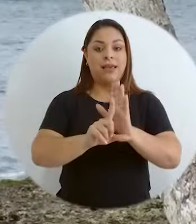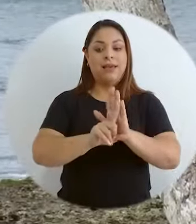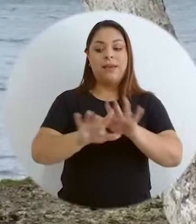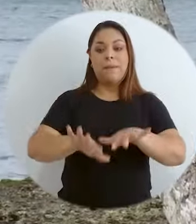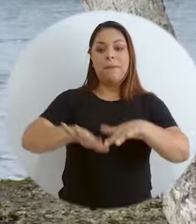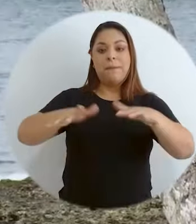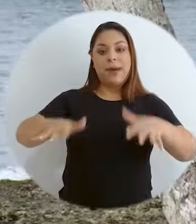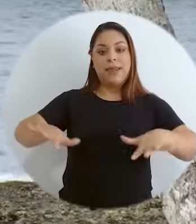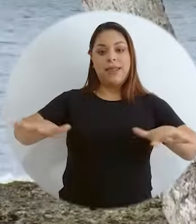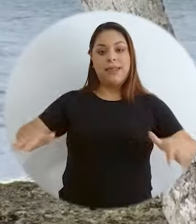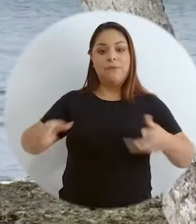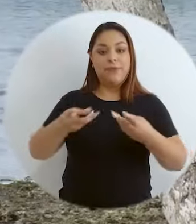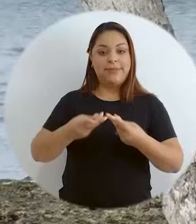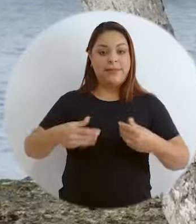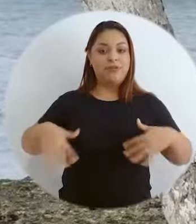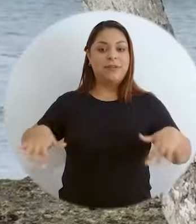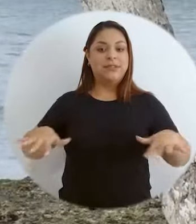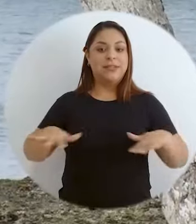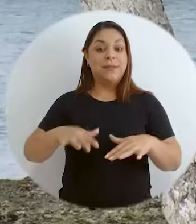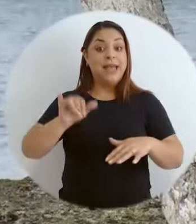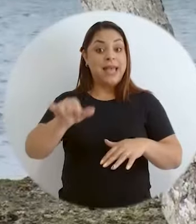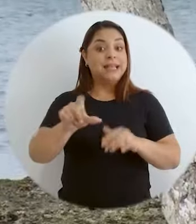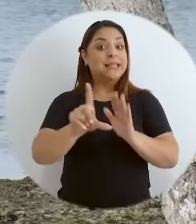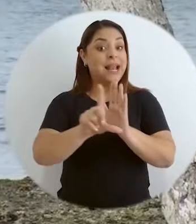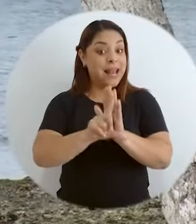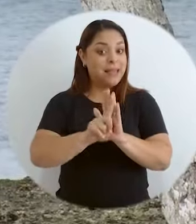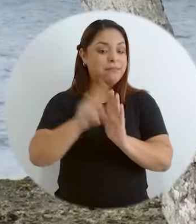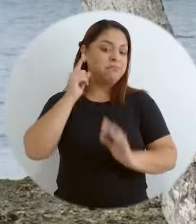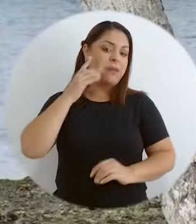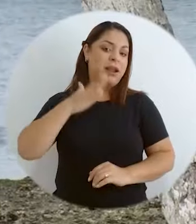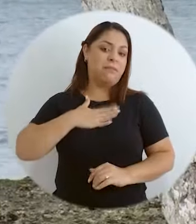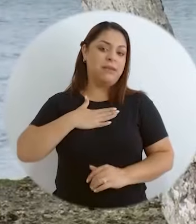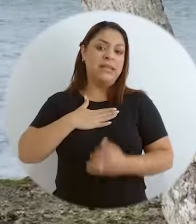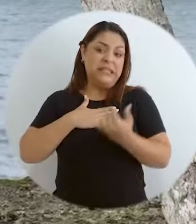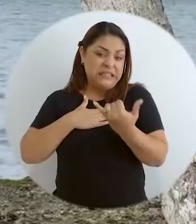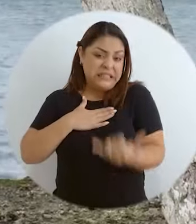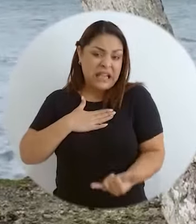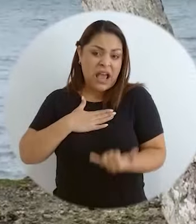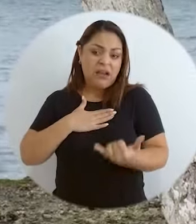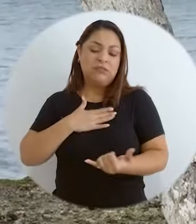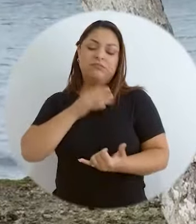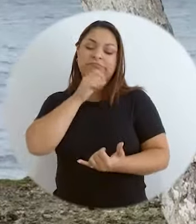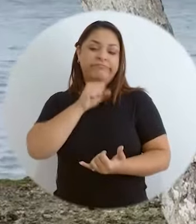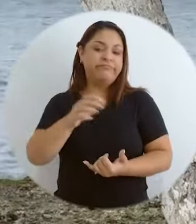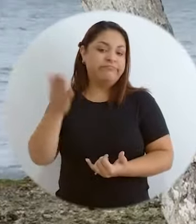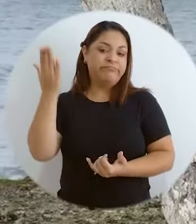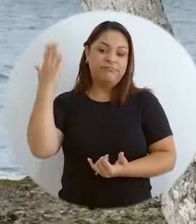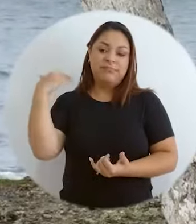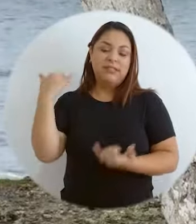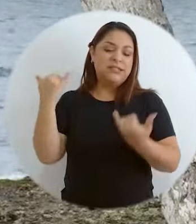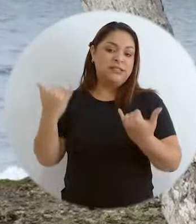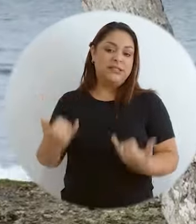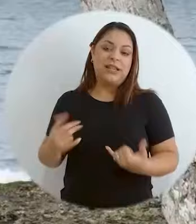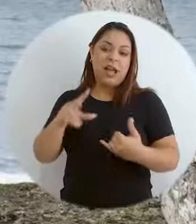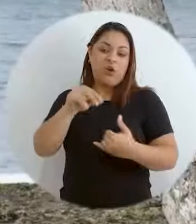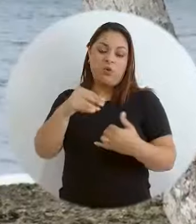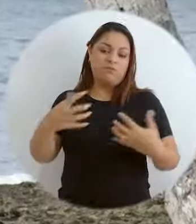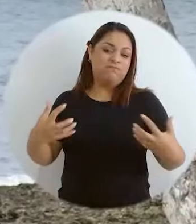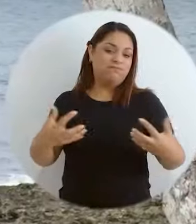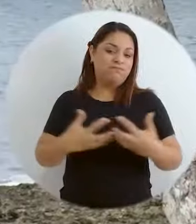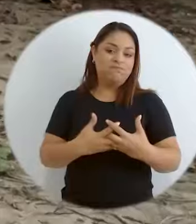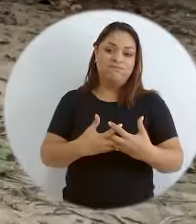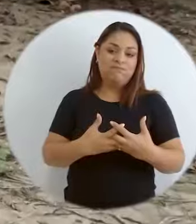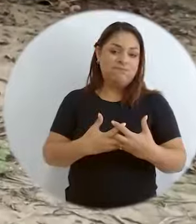marítimo terrestre, que es una ley que ya actualmente, a mi criterio, ya no